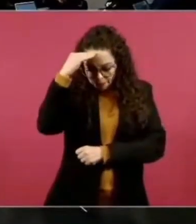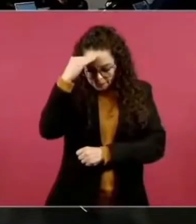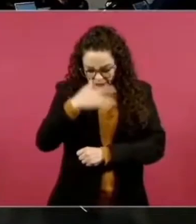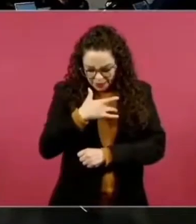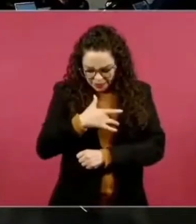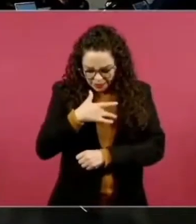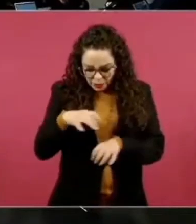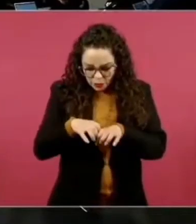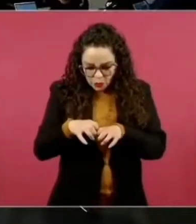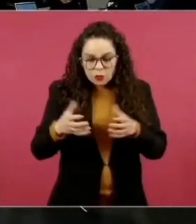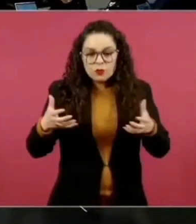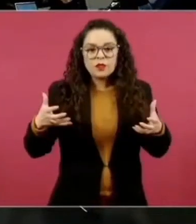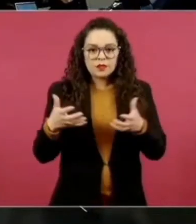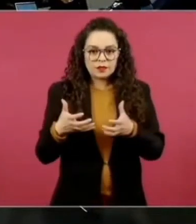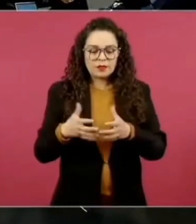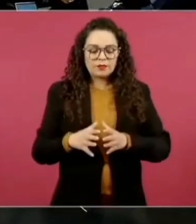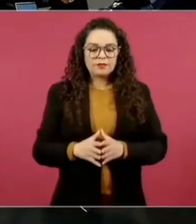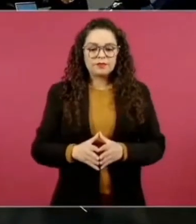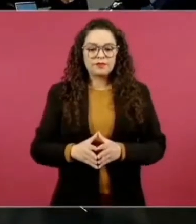No,